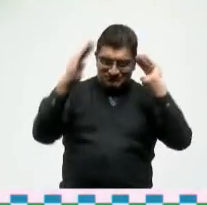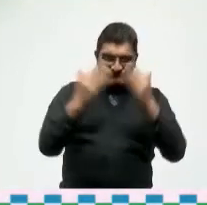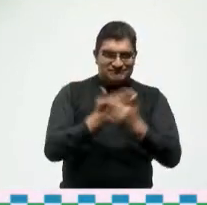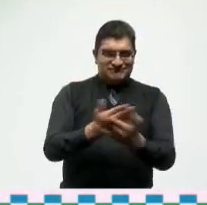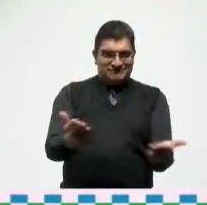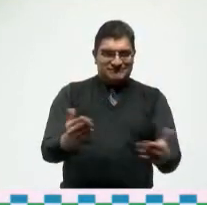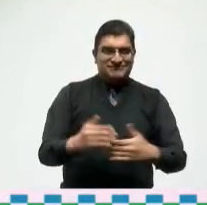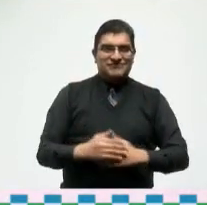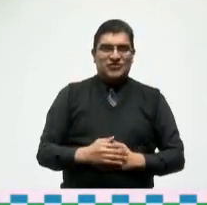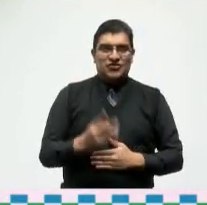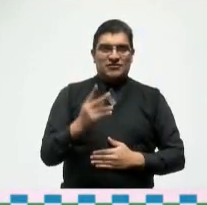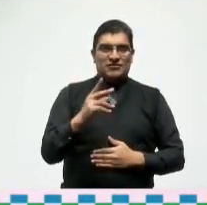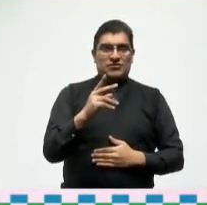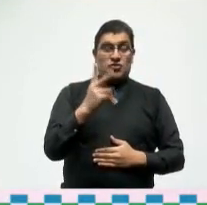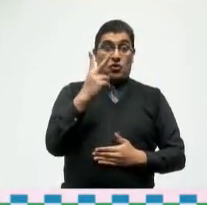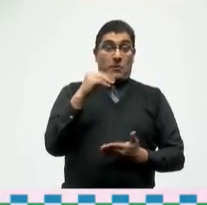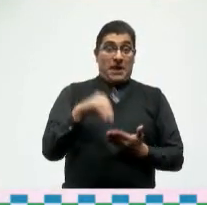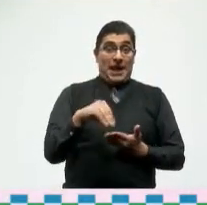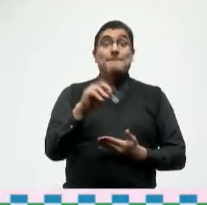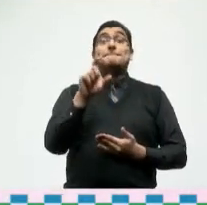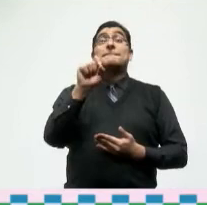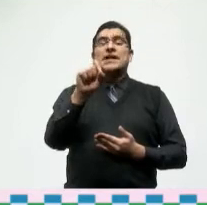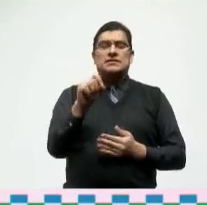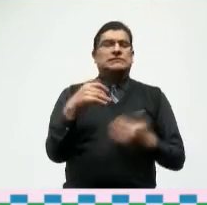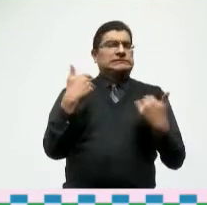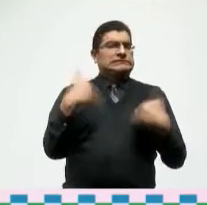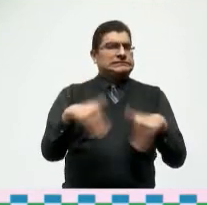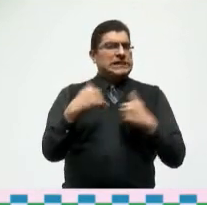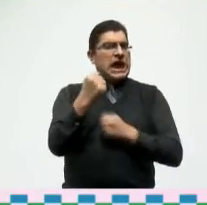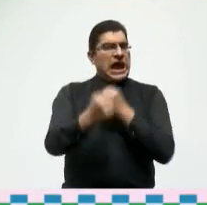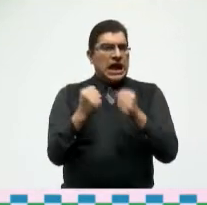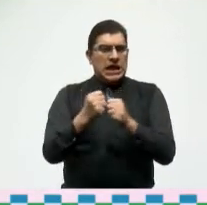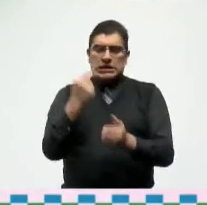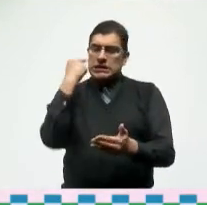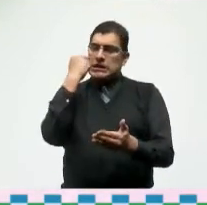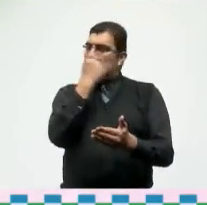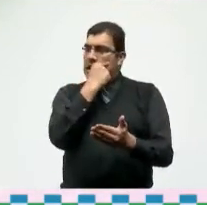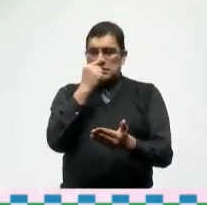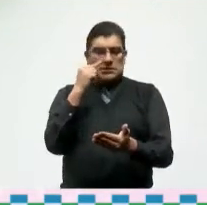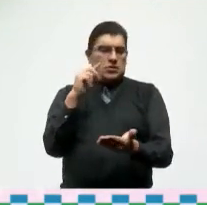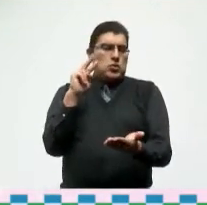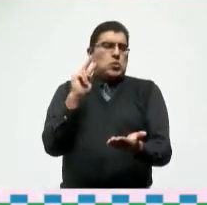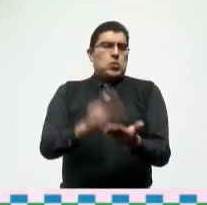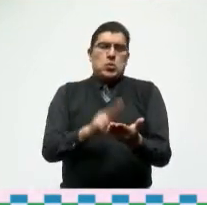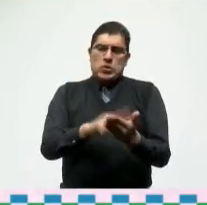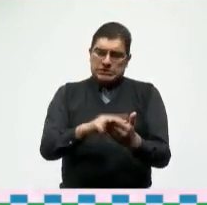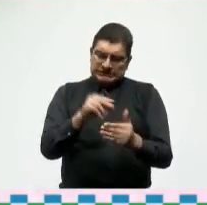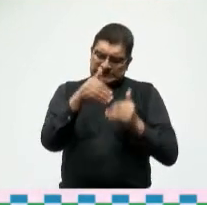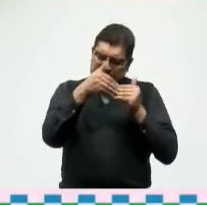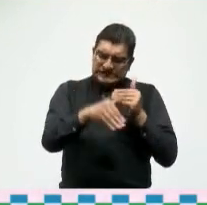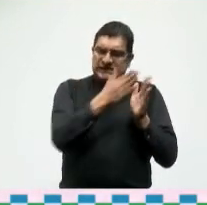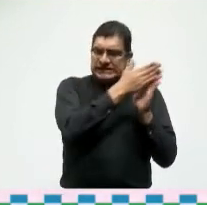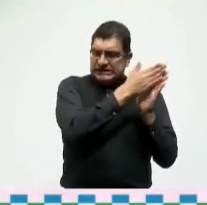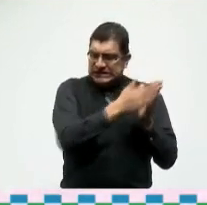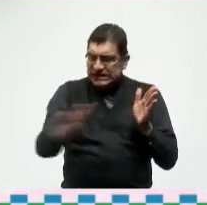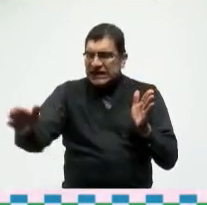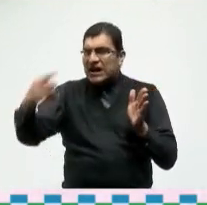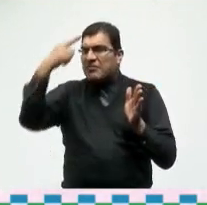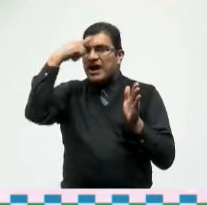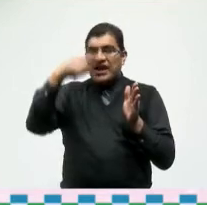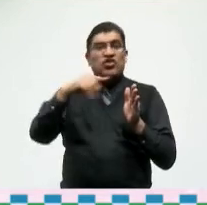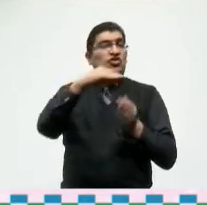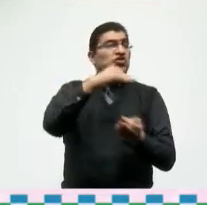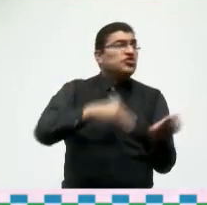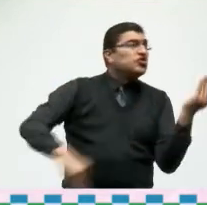el 2020 será un año que marcará un paseaguas para toda la